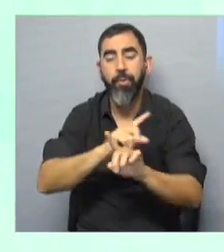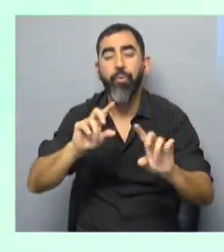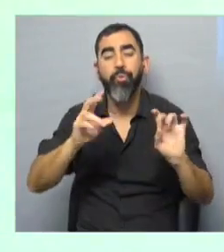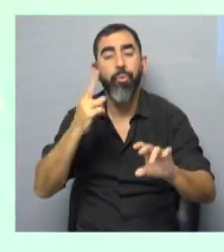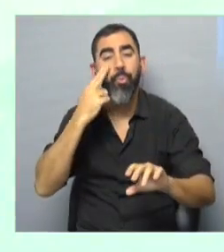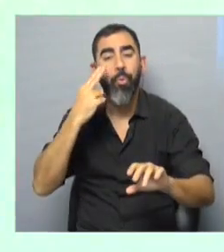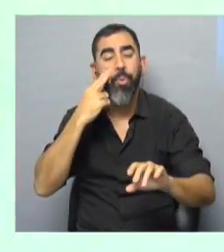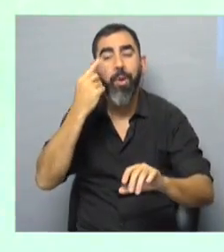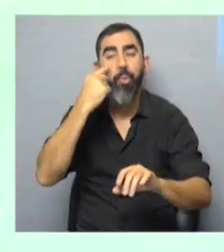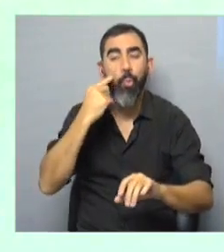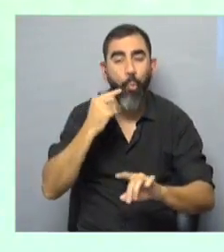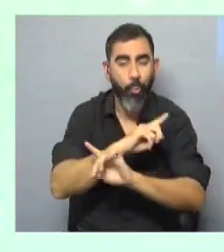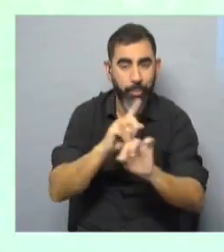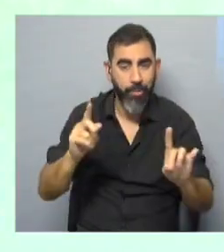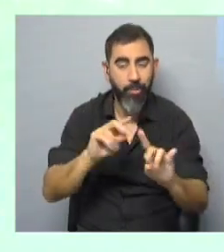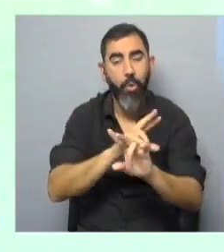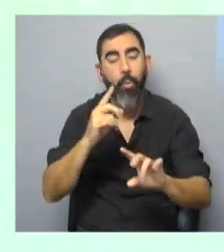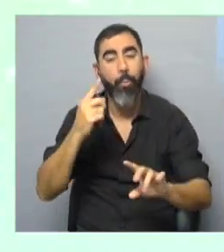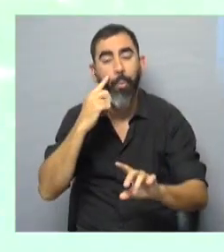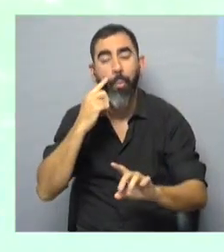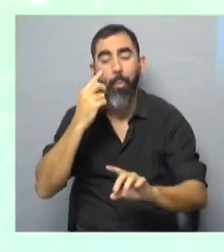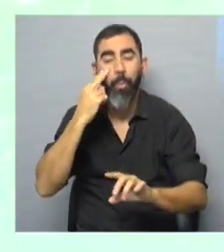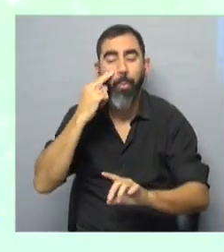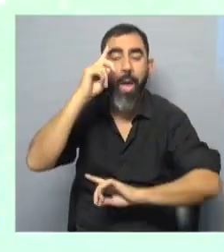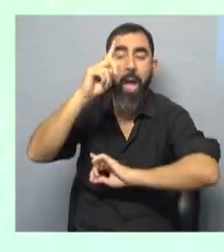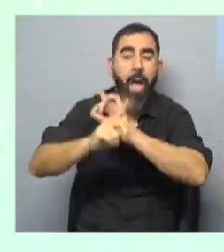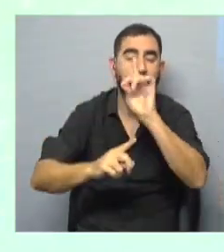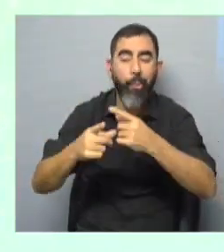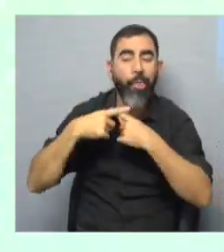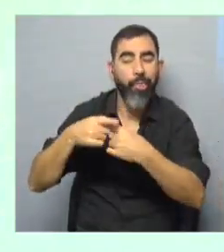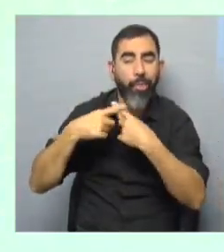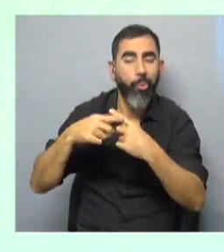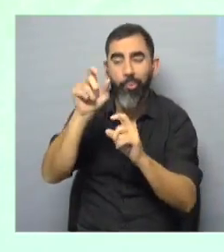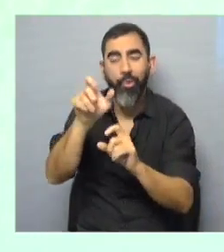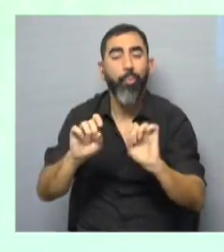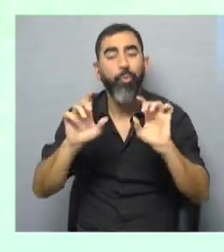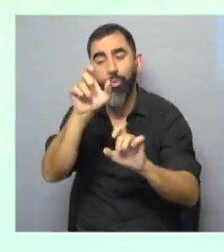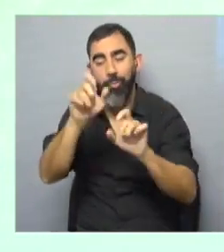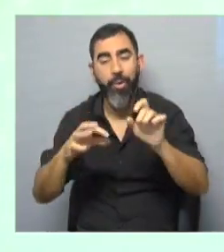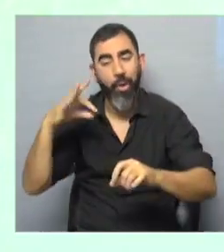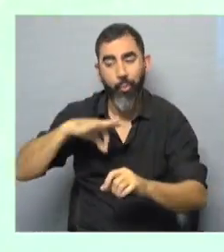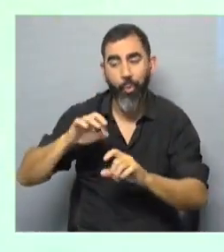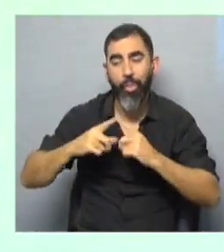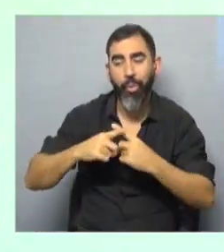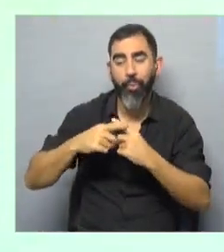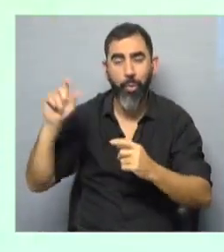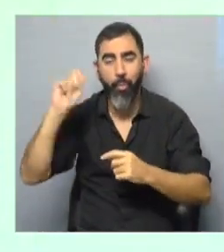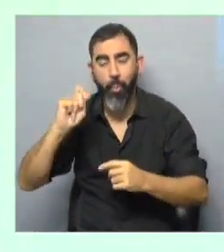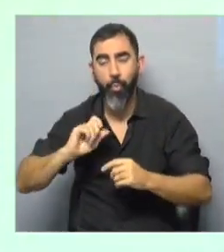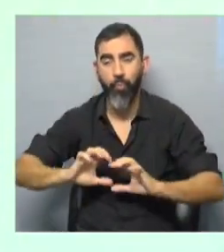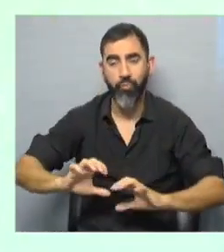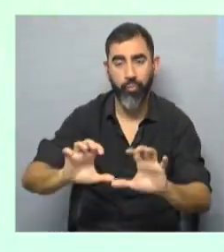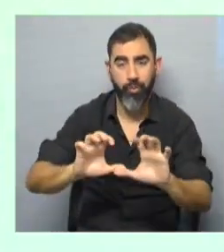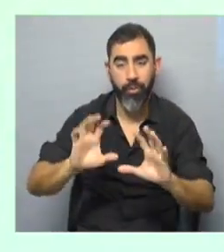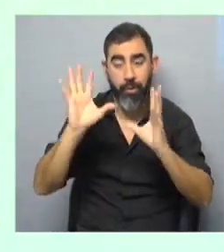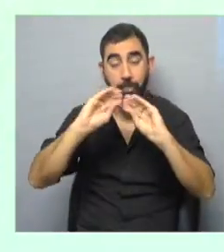de números, no es un problema de algunos que estamos allí debatiendo los salarios de los funcionarios públicos. En